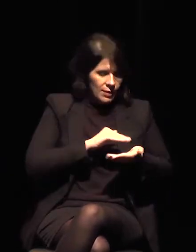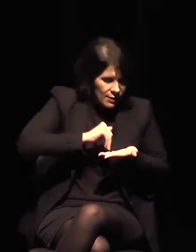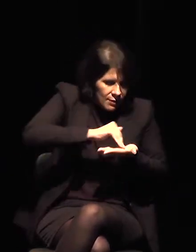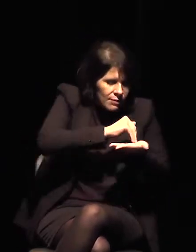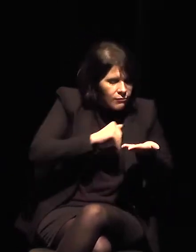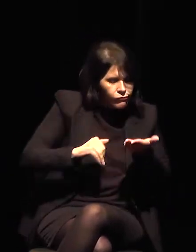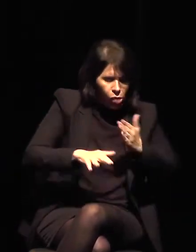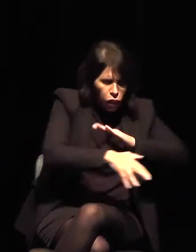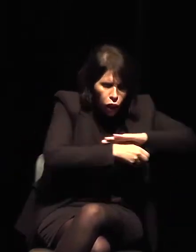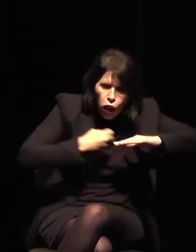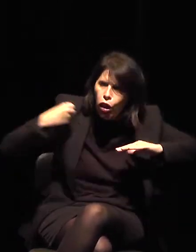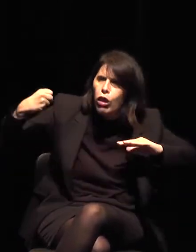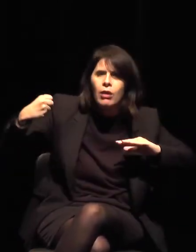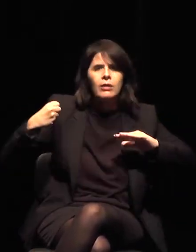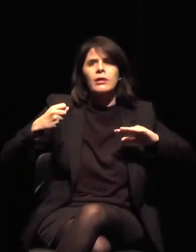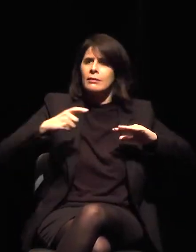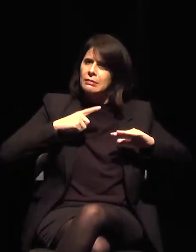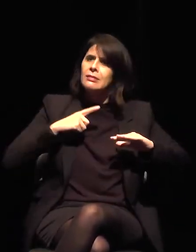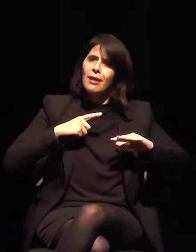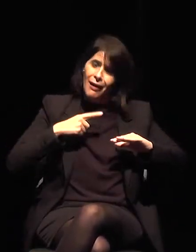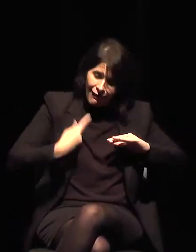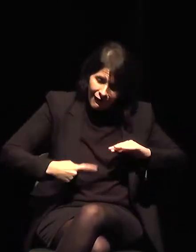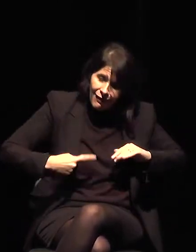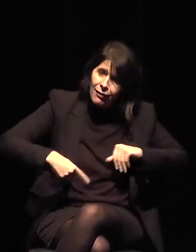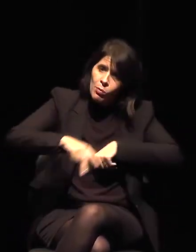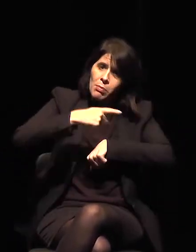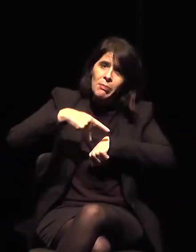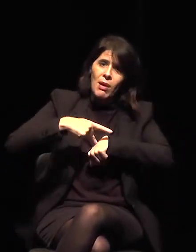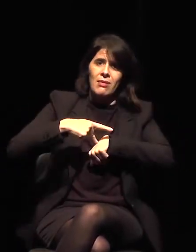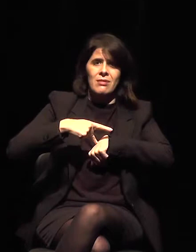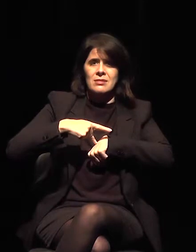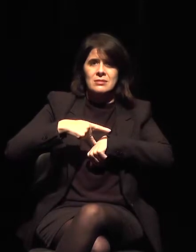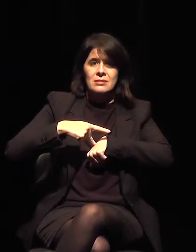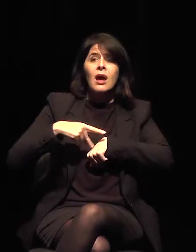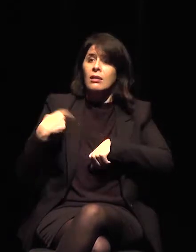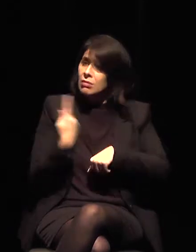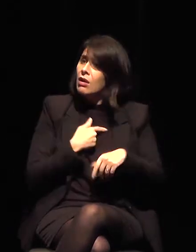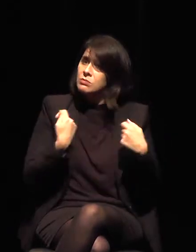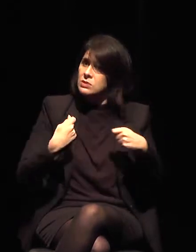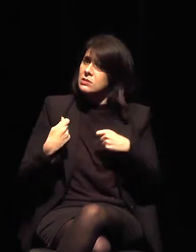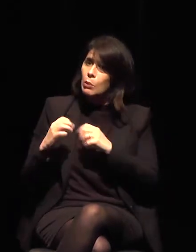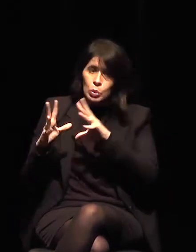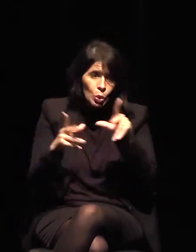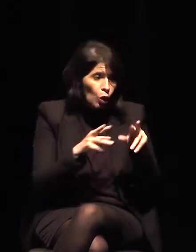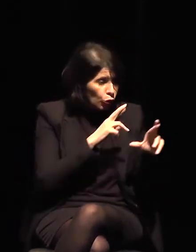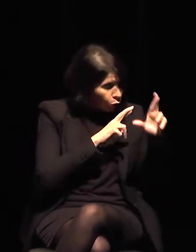nuestros mejores guardián, protectores. Bueno, gracias.